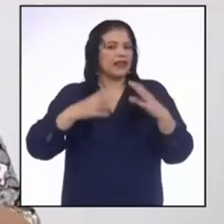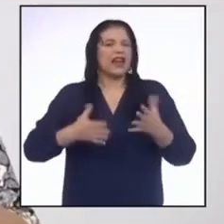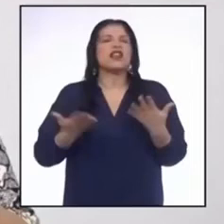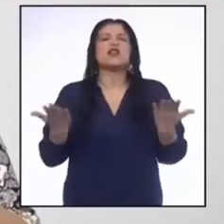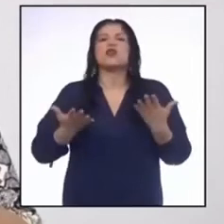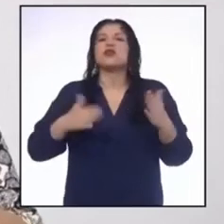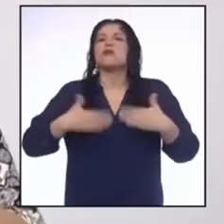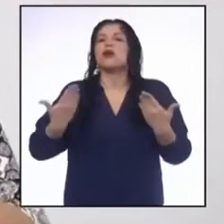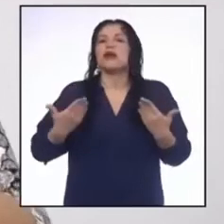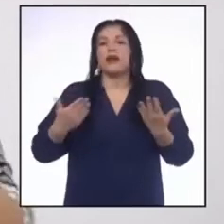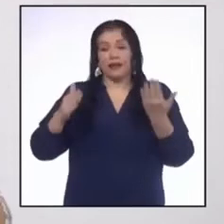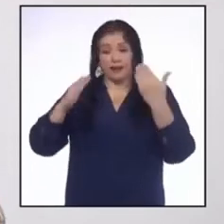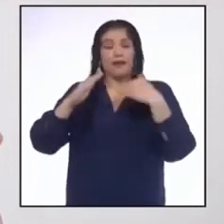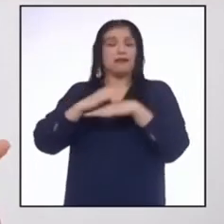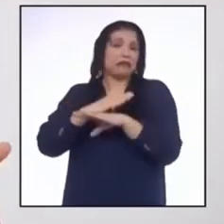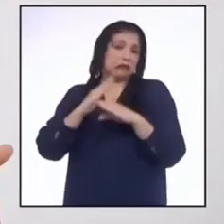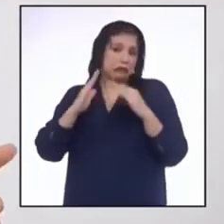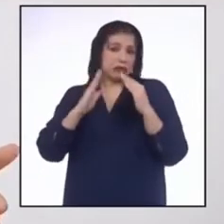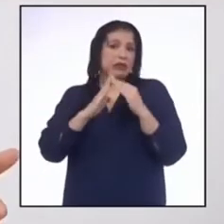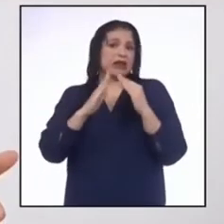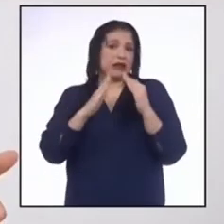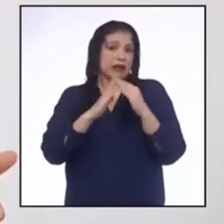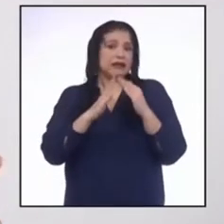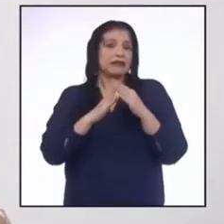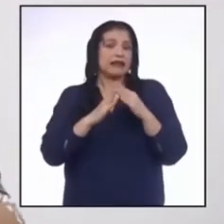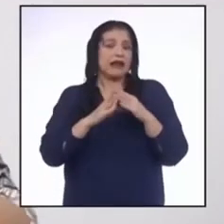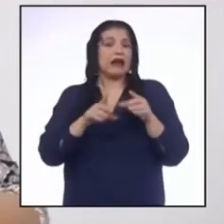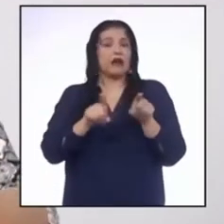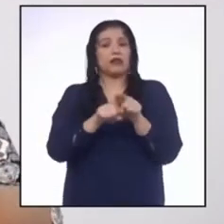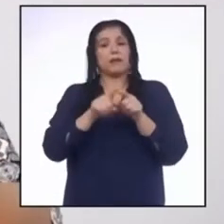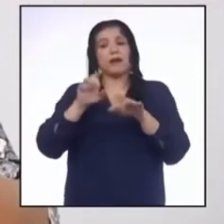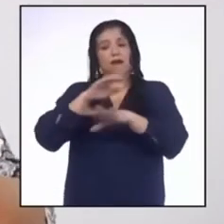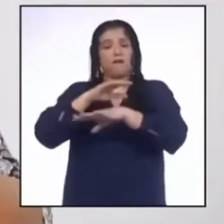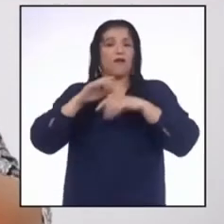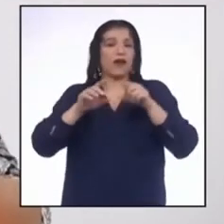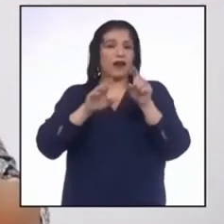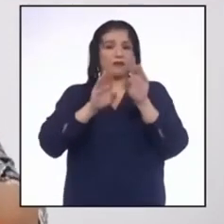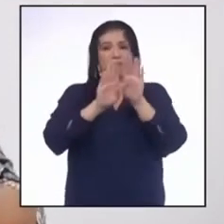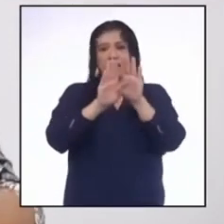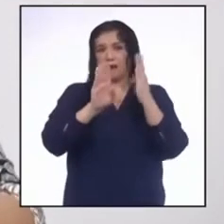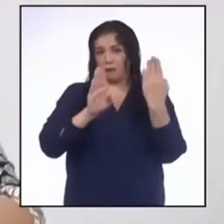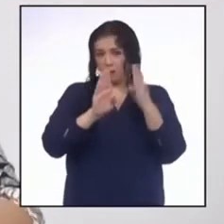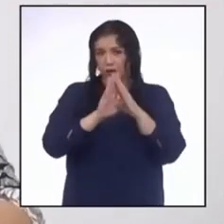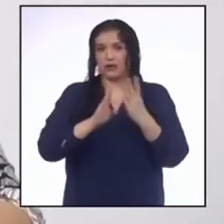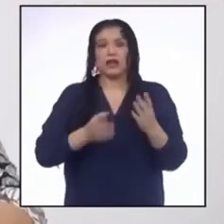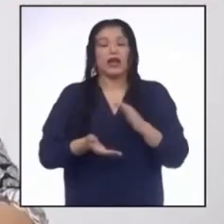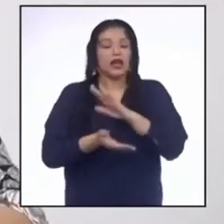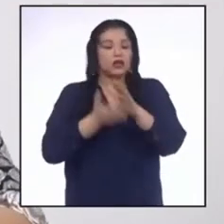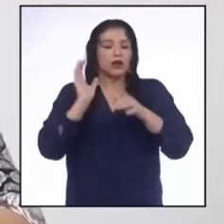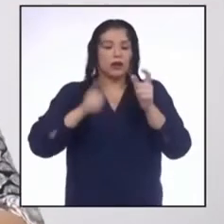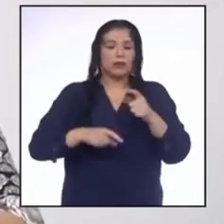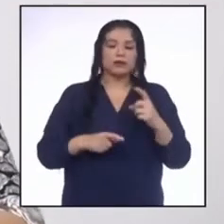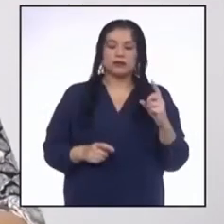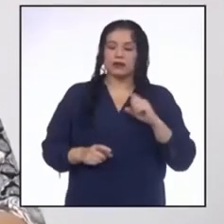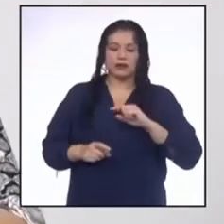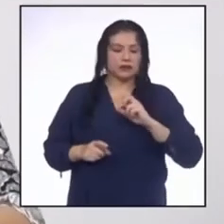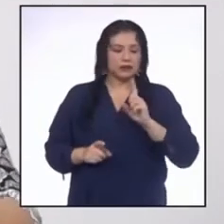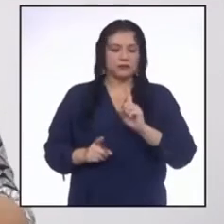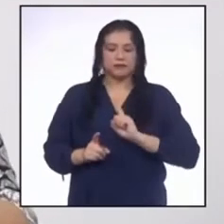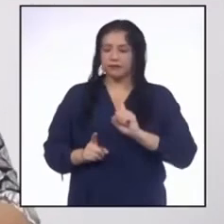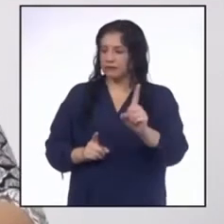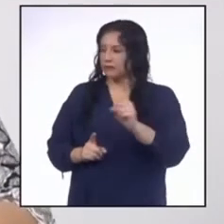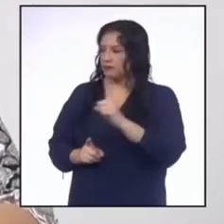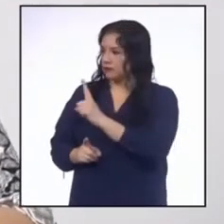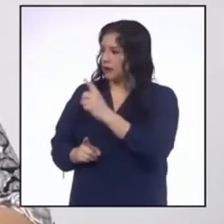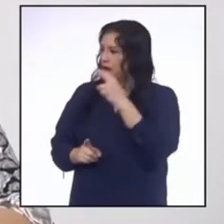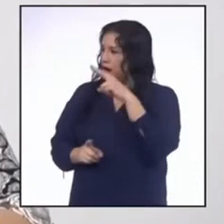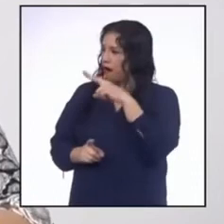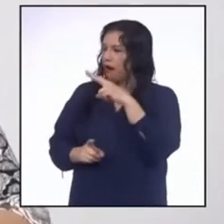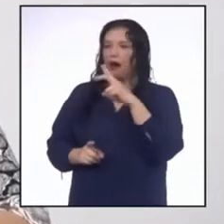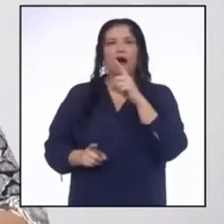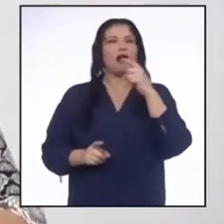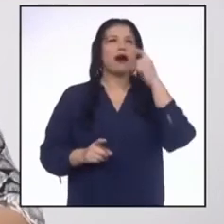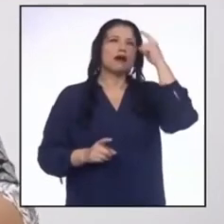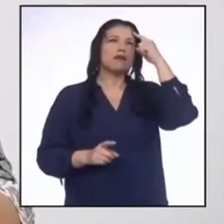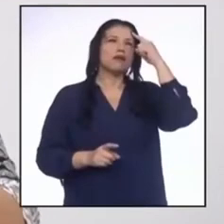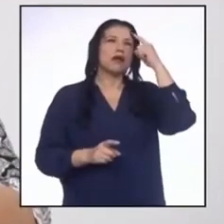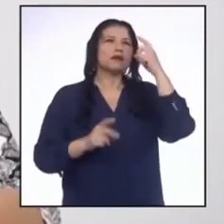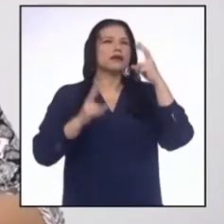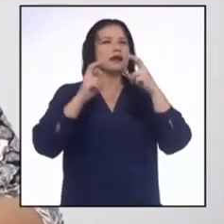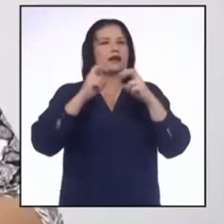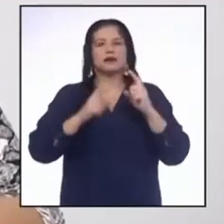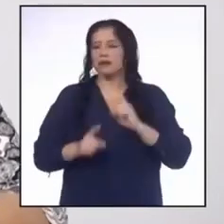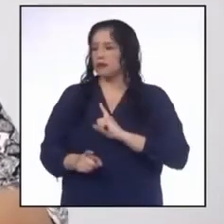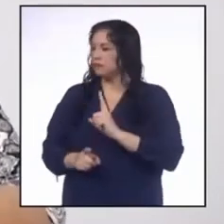dentro de sus casas o tal vez en la puerta. Y así todos los que pasen pueden verlo y pensar en el tema.